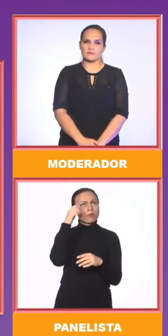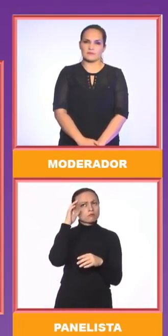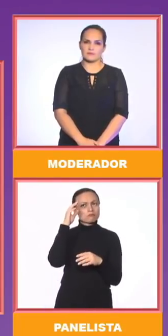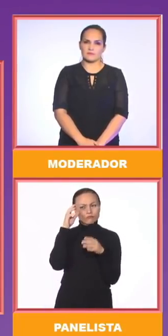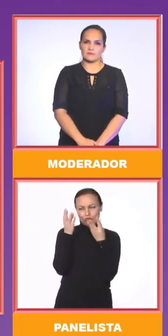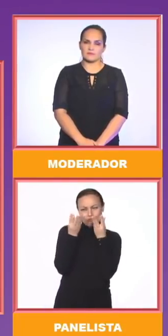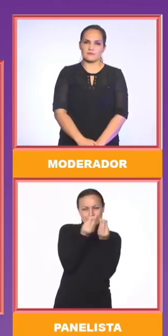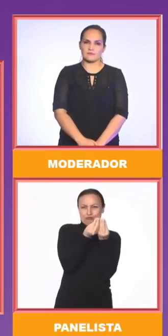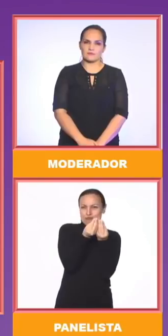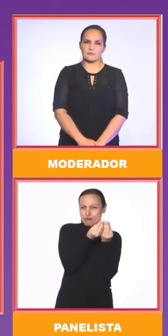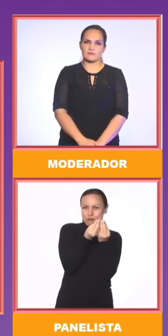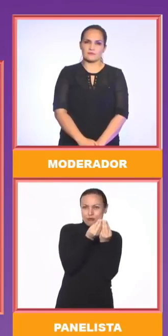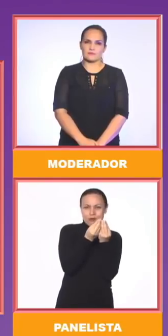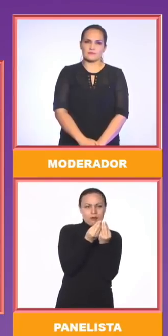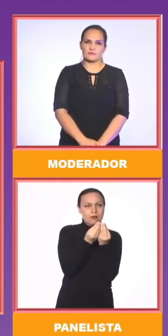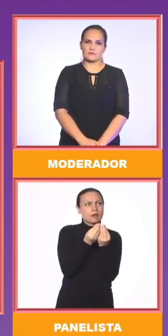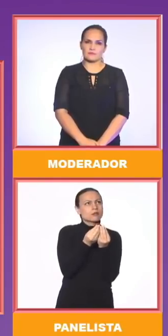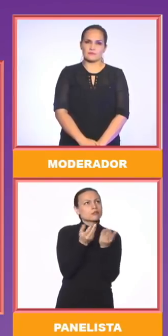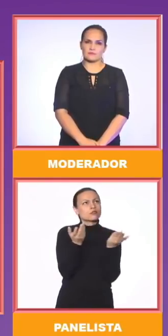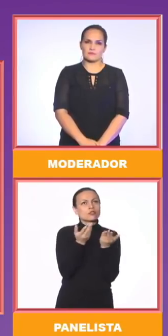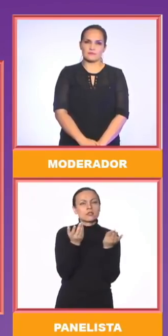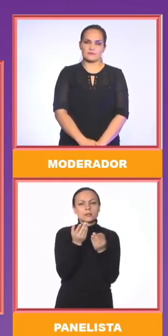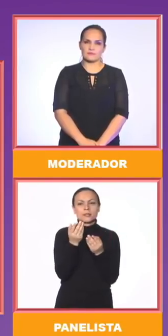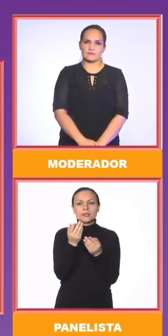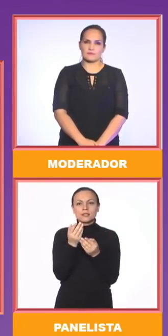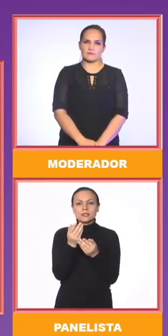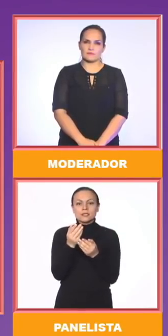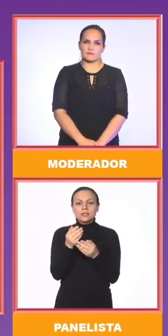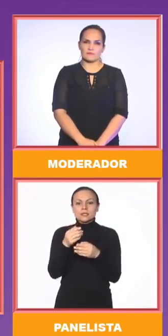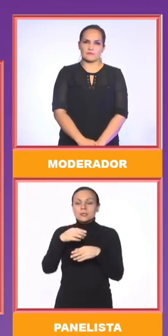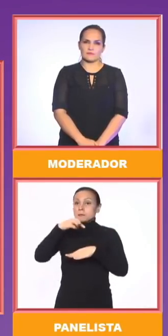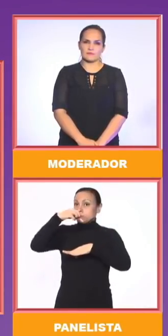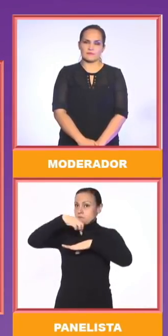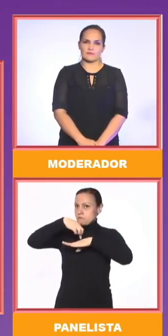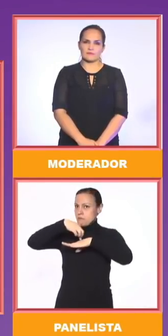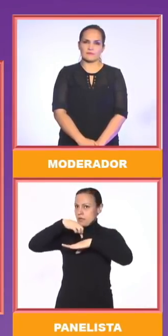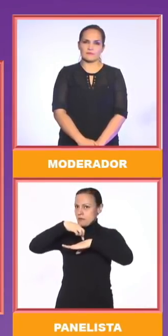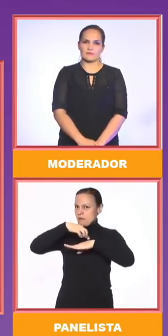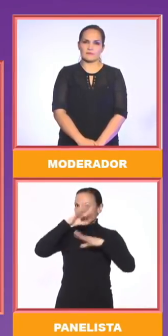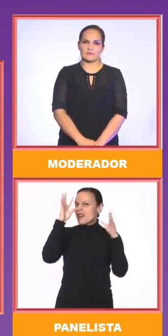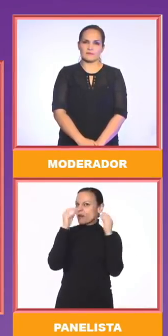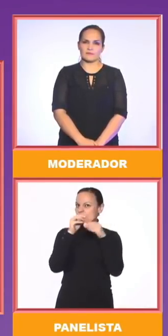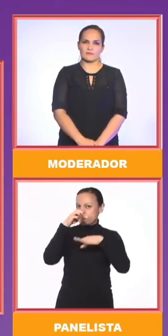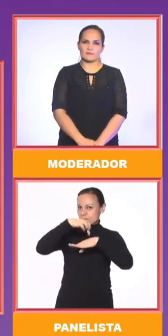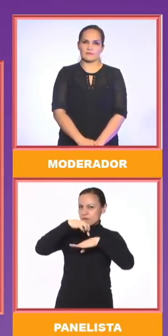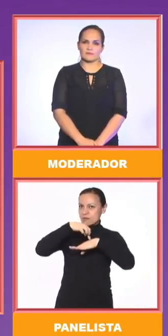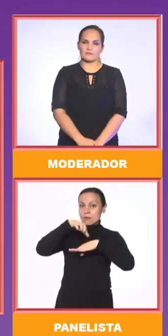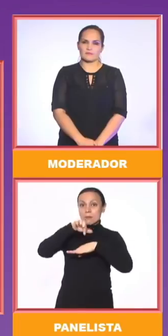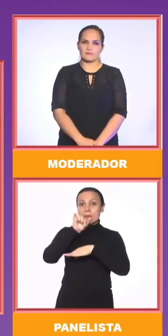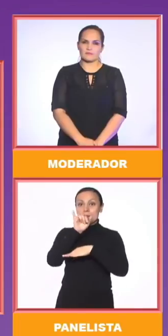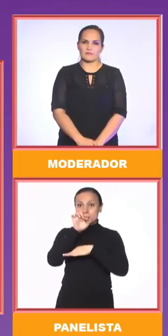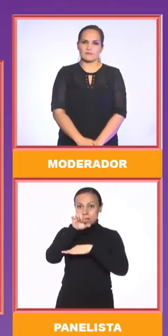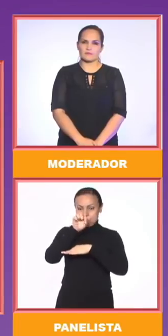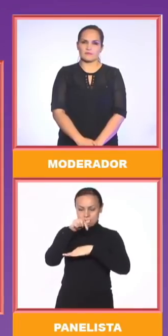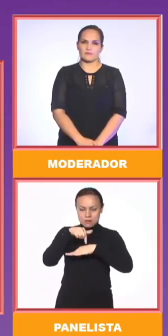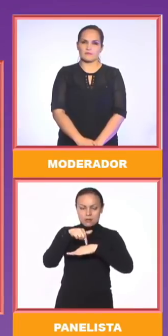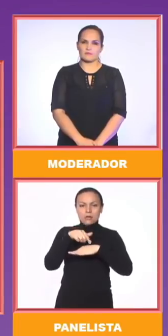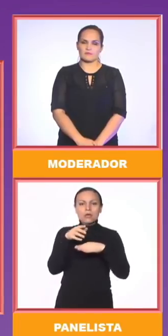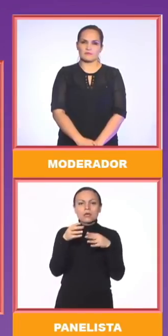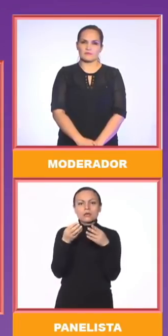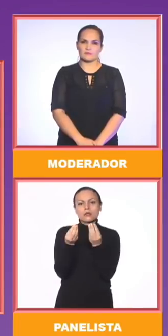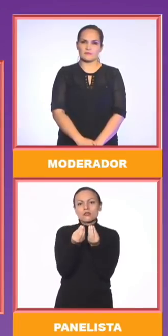en Paipa, que lo llamamos el Acuerdo de Paipa. Hemos pedido que haya un Consejo